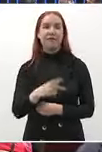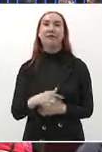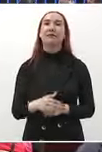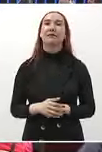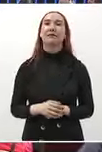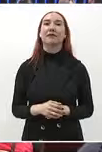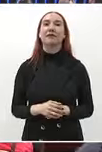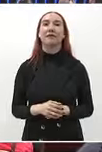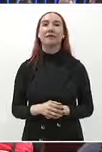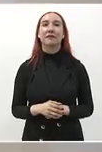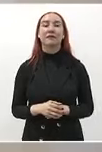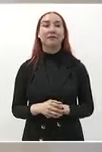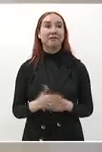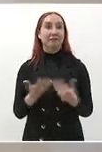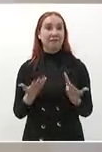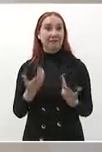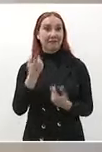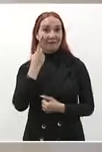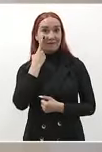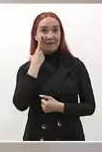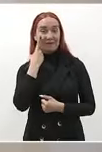fíjense lo que tienen